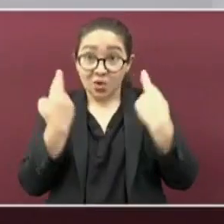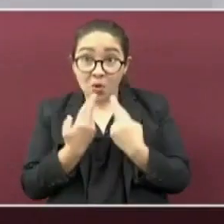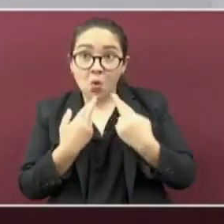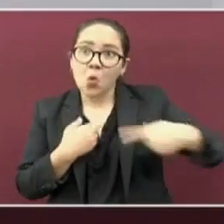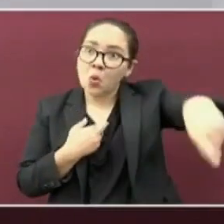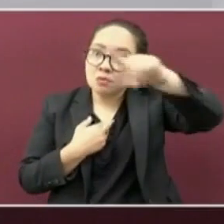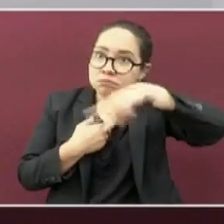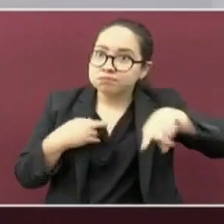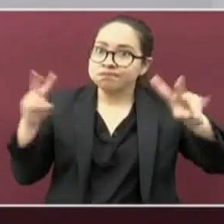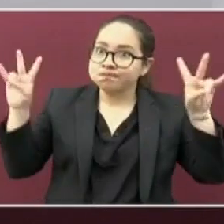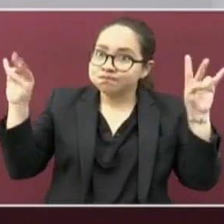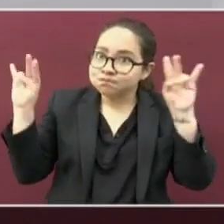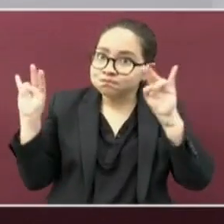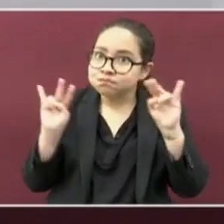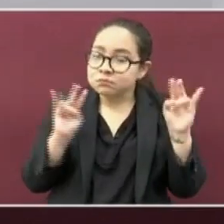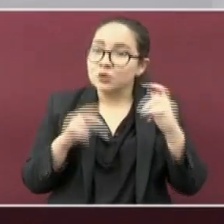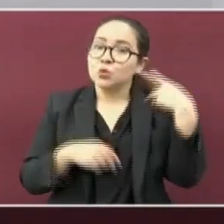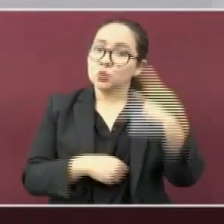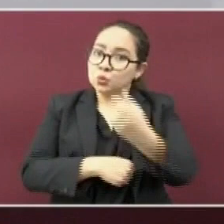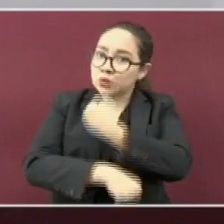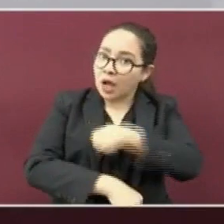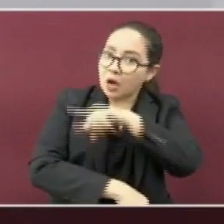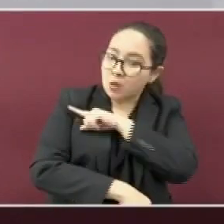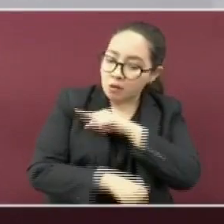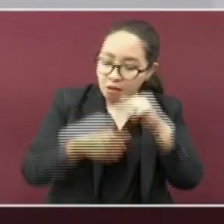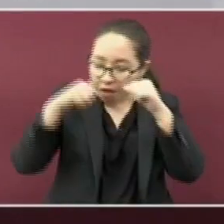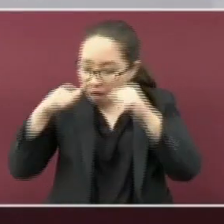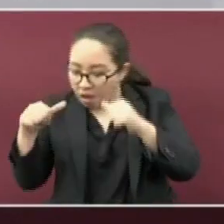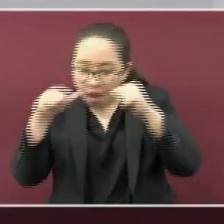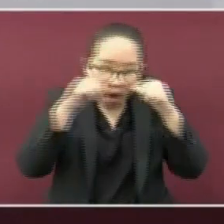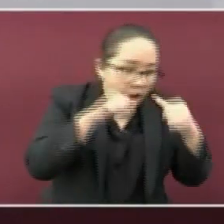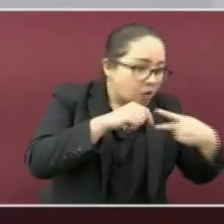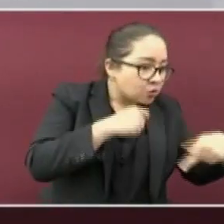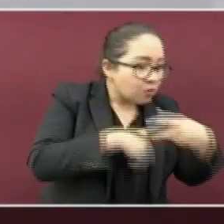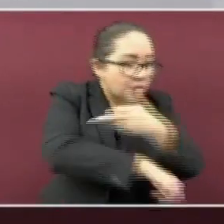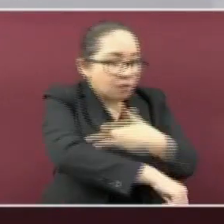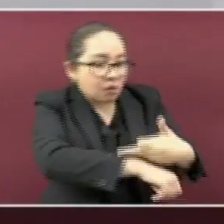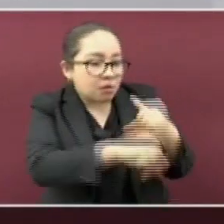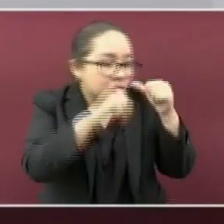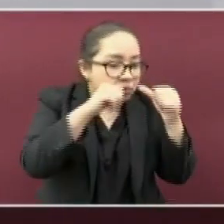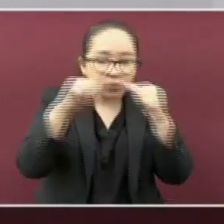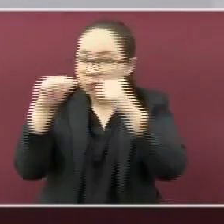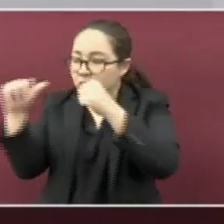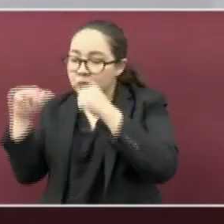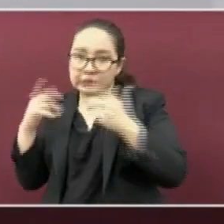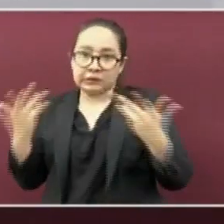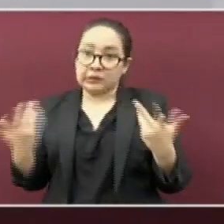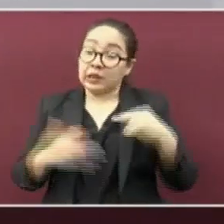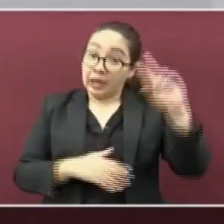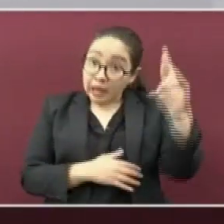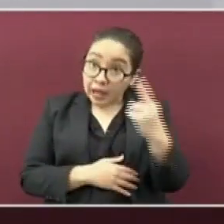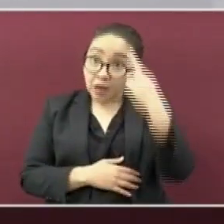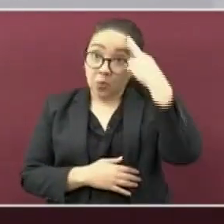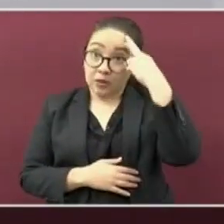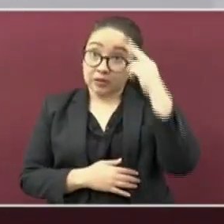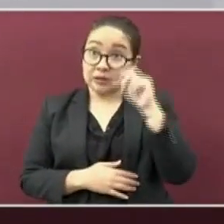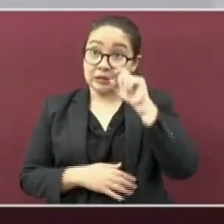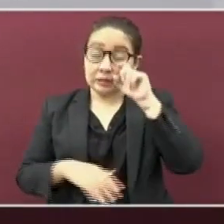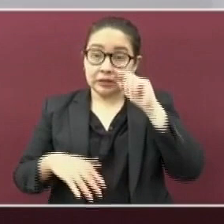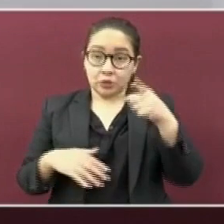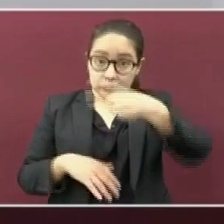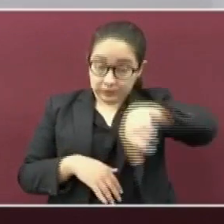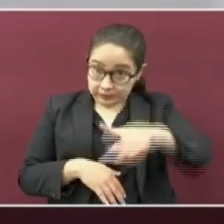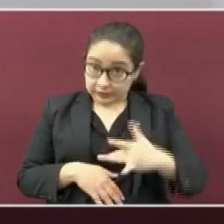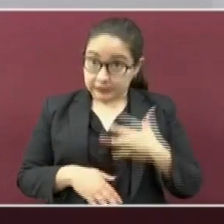pendiente del estado de salud de ustedes y sus familias. Y les recuerdo, si vienen a